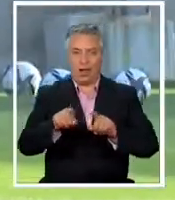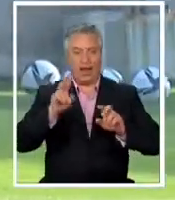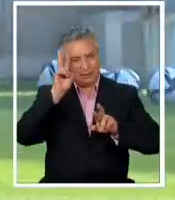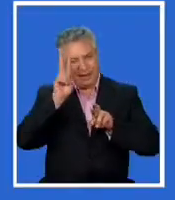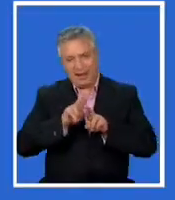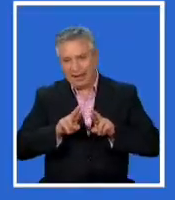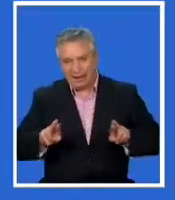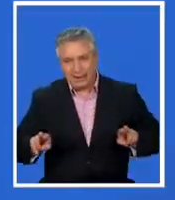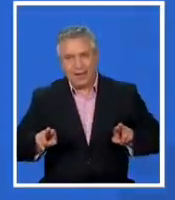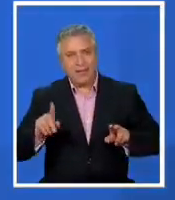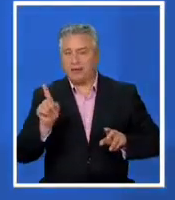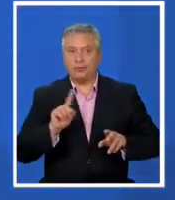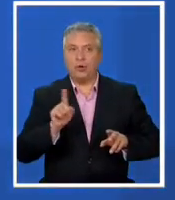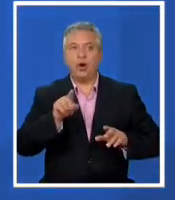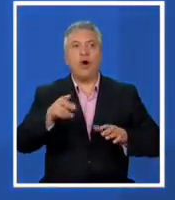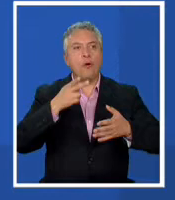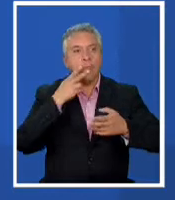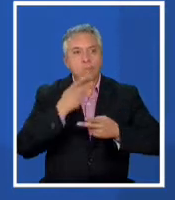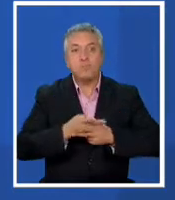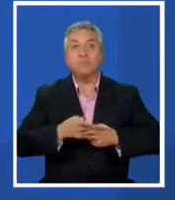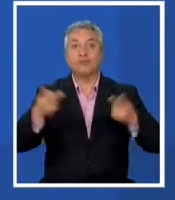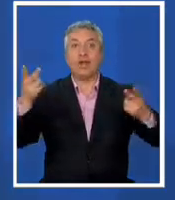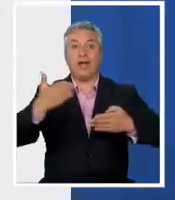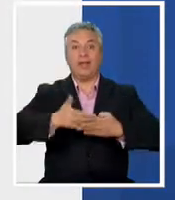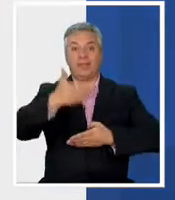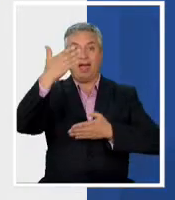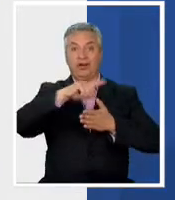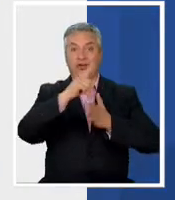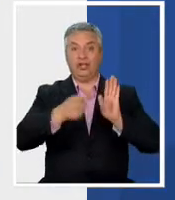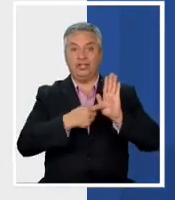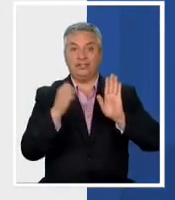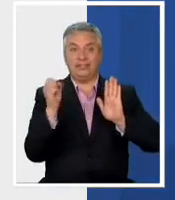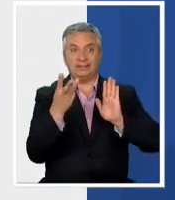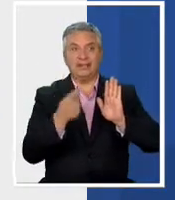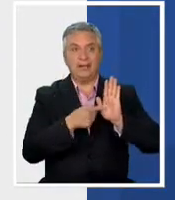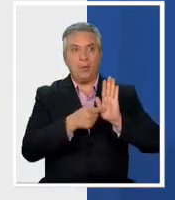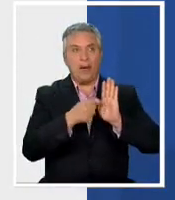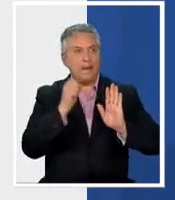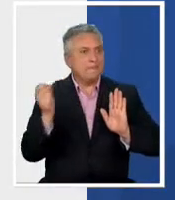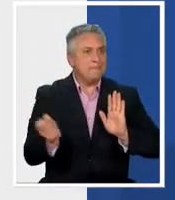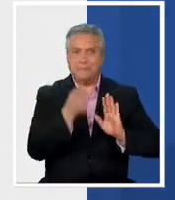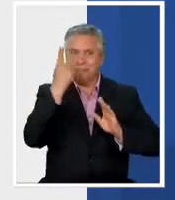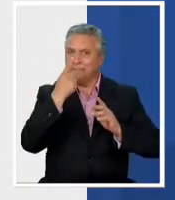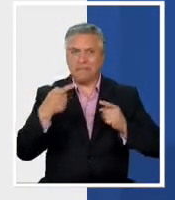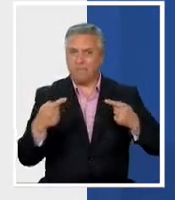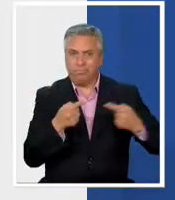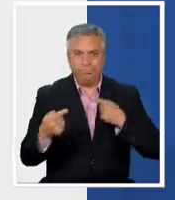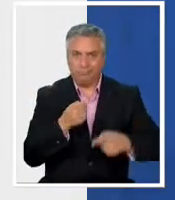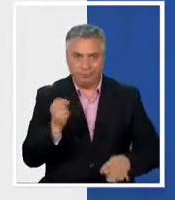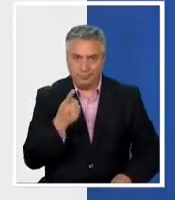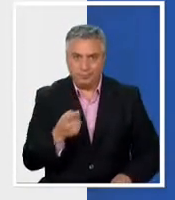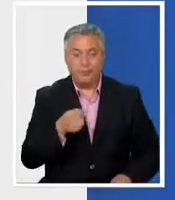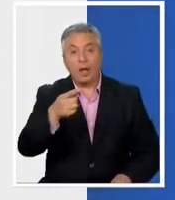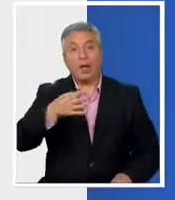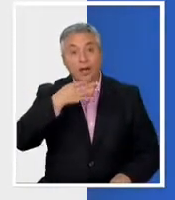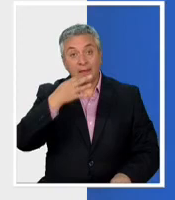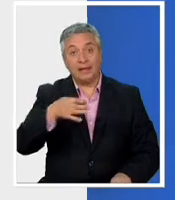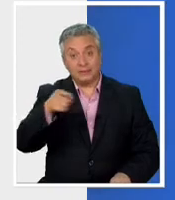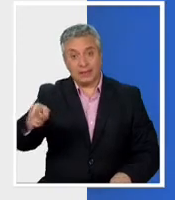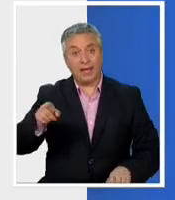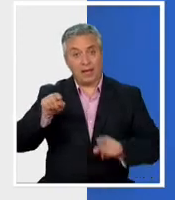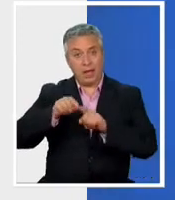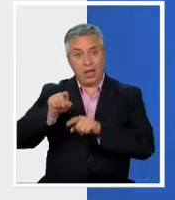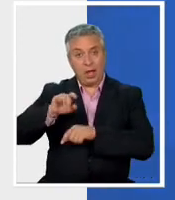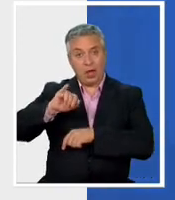felicidad una publicación del diario La Tercera se encargó de instalar la primera polémica según comentan en Juan Pinto